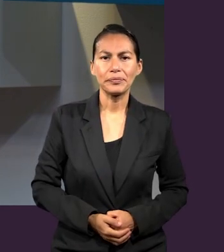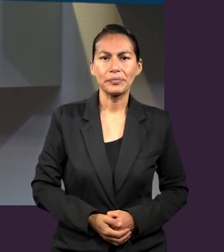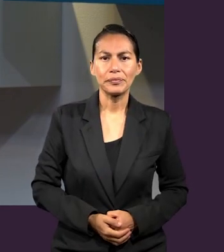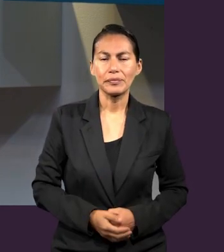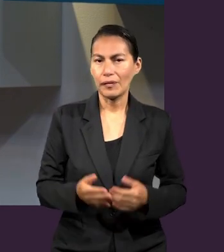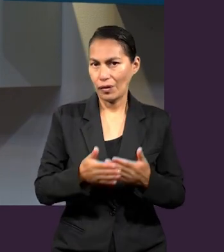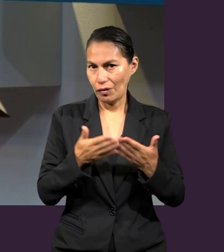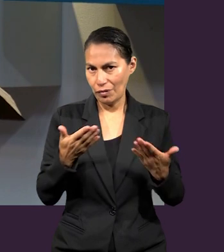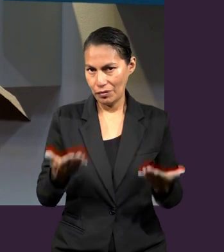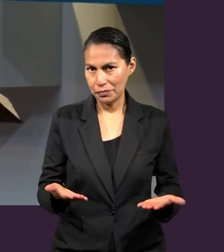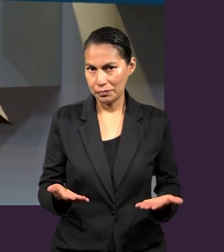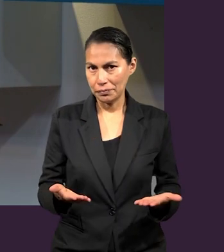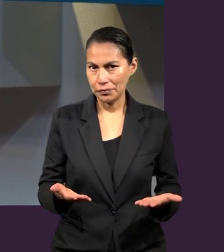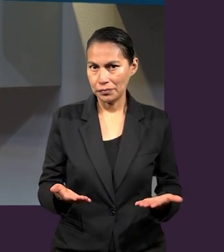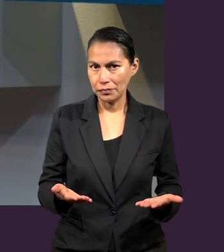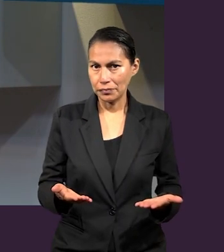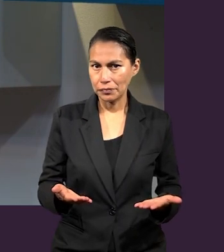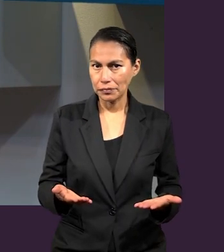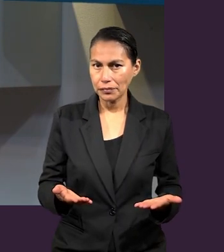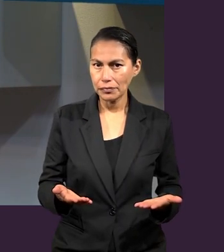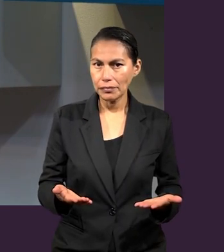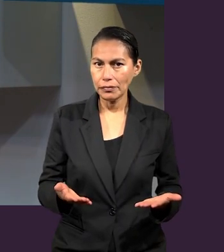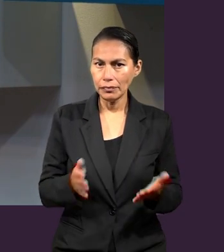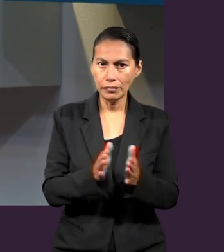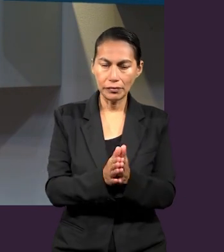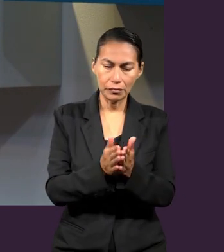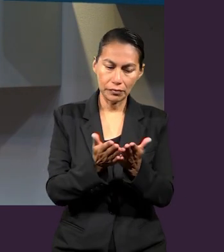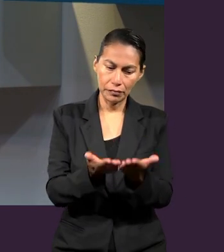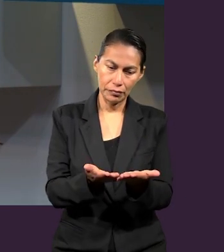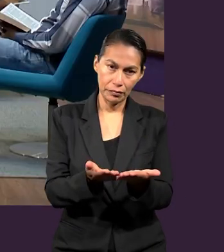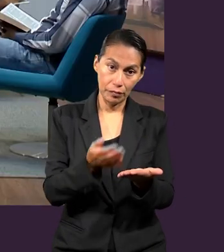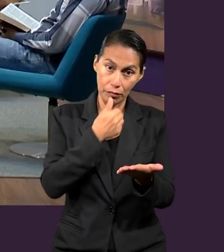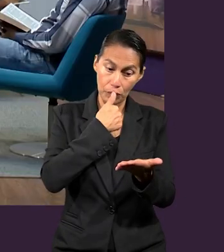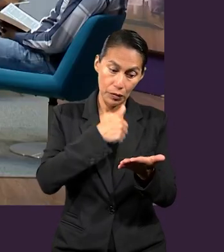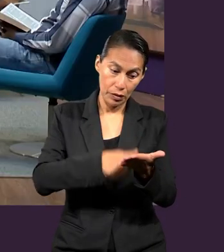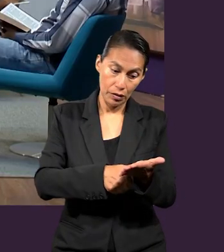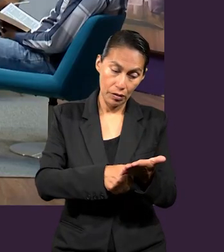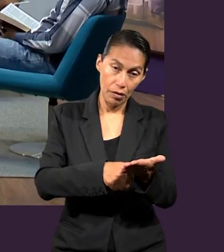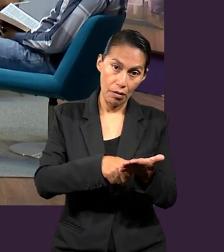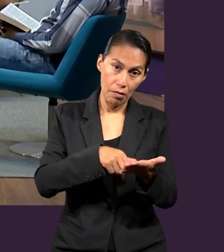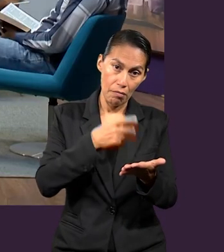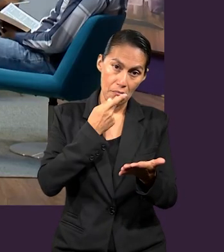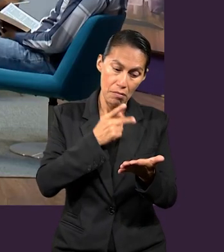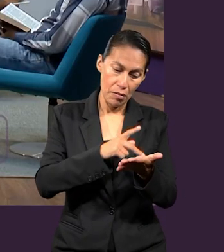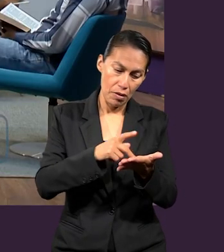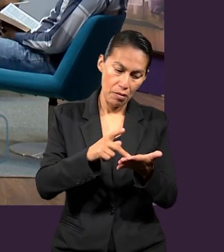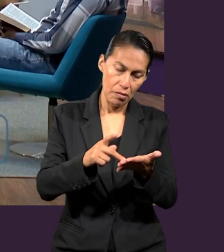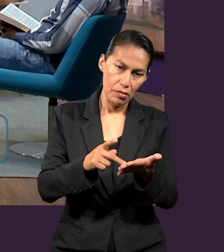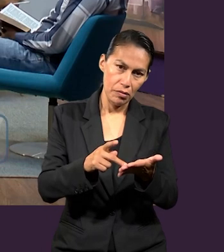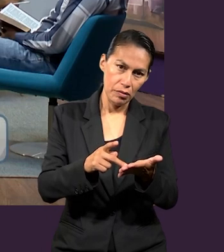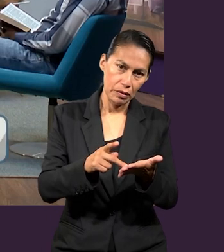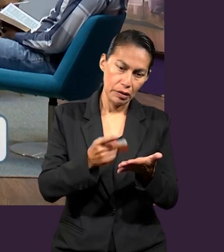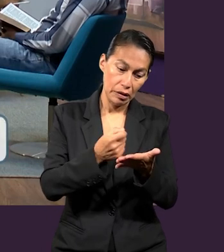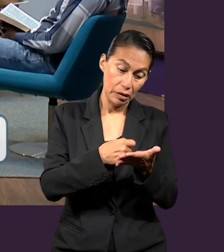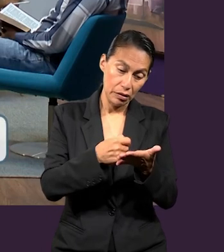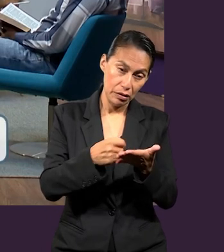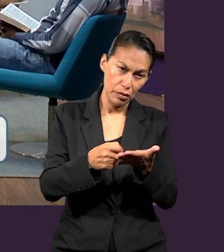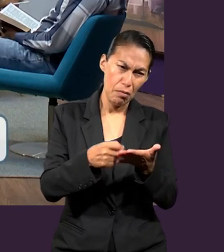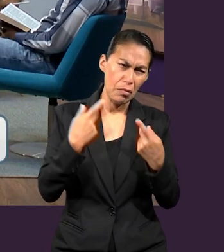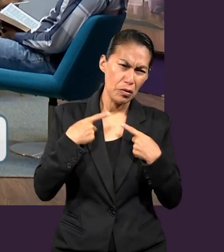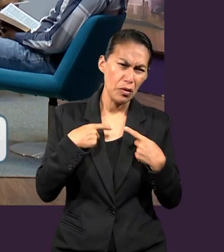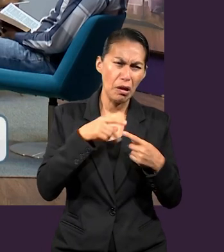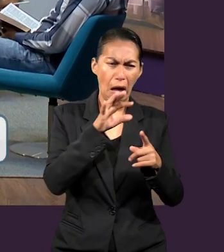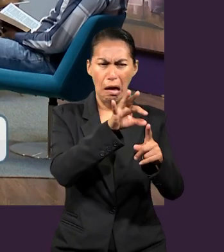Ahora, regresando al libro, bueno, a la carta de Pablo a los Efesios.